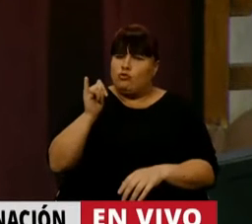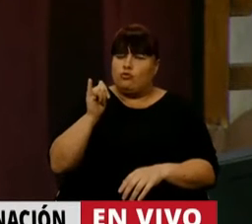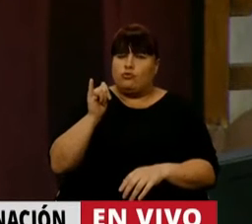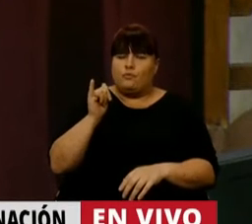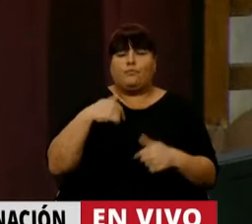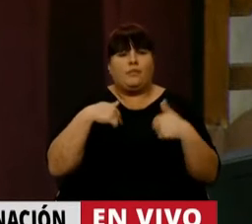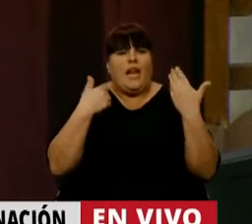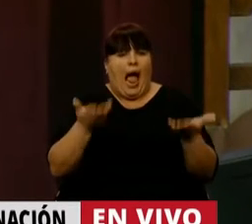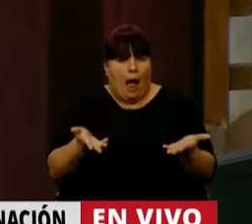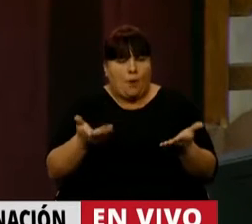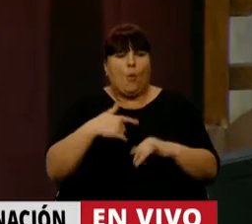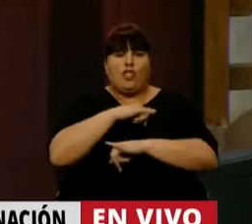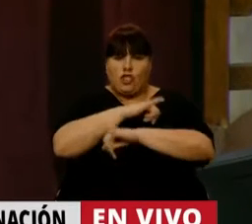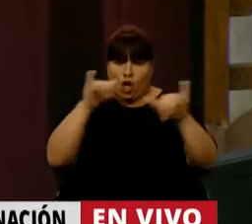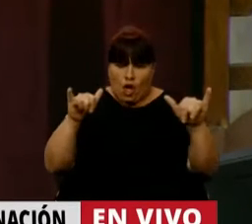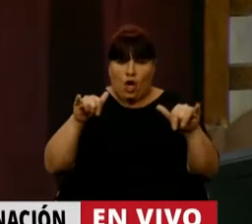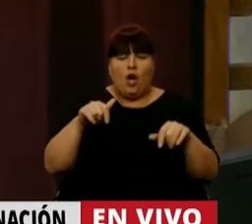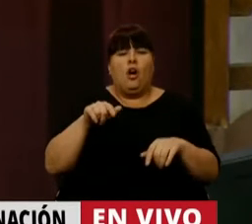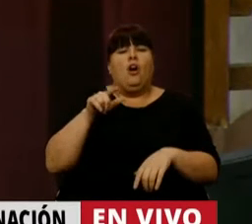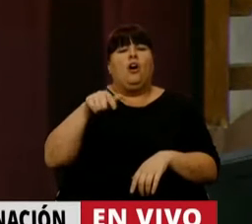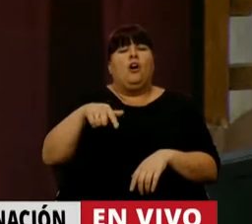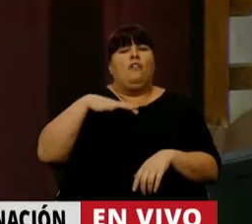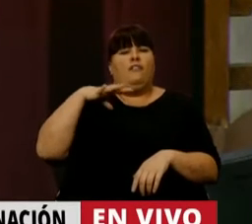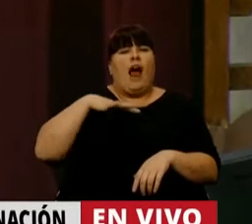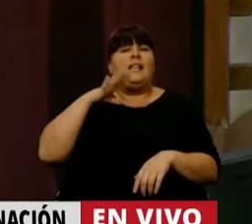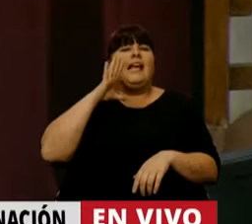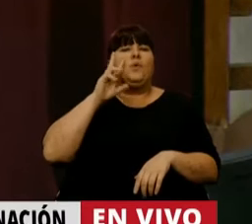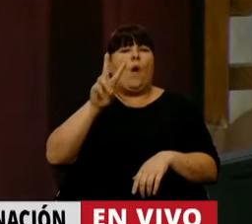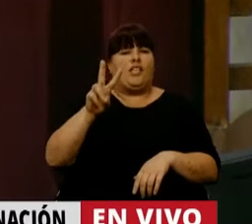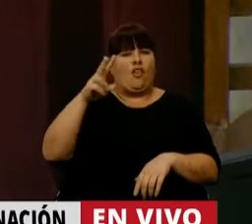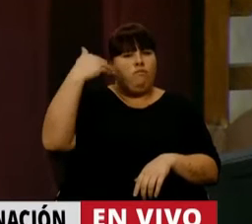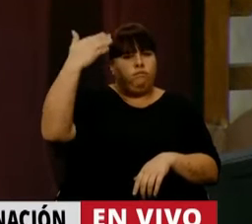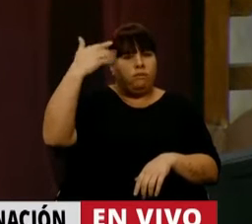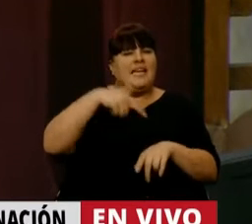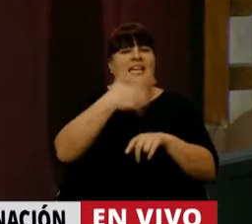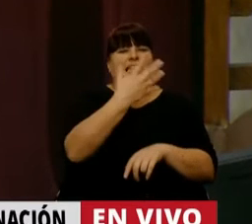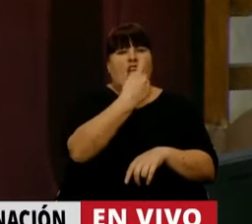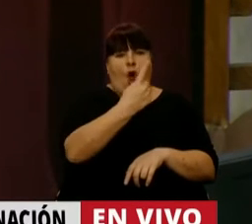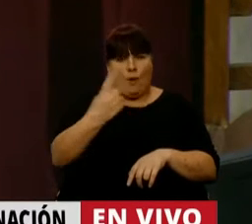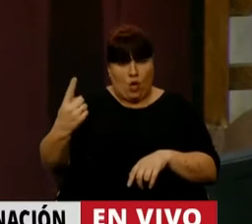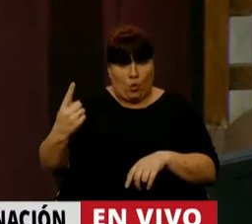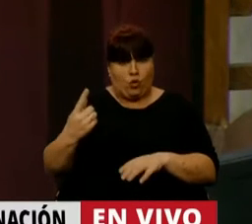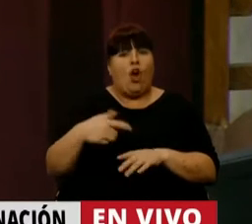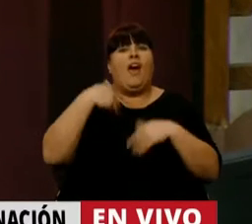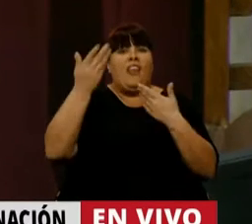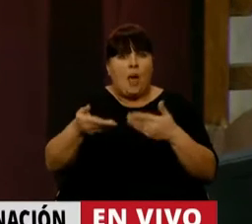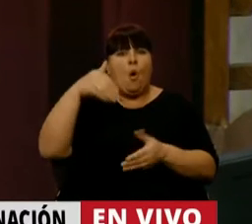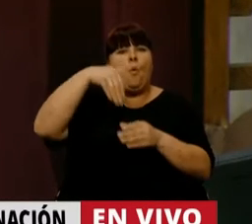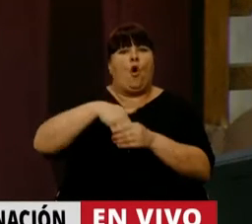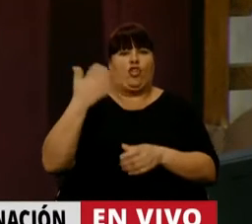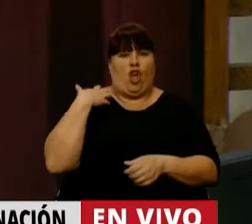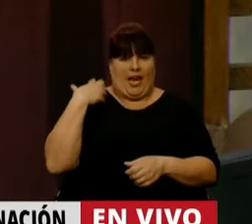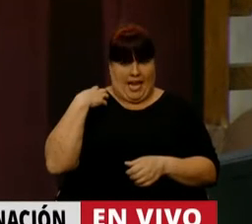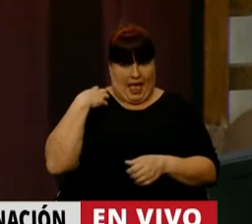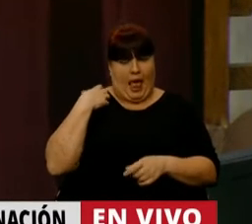cómo no. Aprovecho para notificarles que quedan 52 oradores de 5 minutos antes de la votación en general,